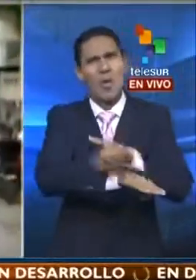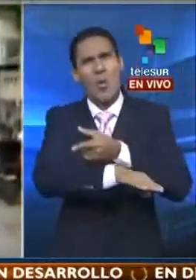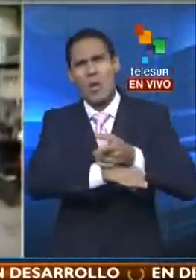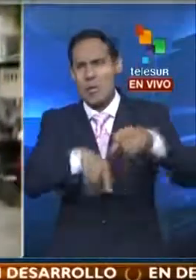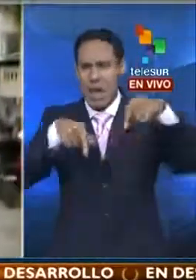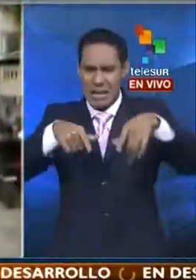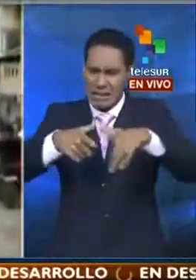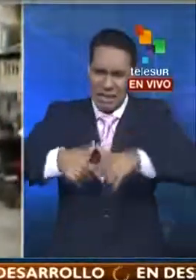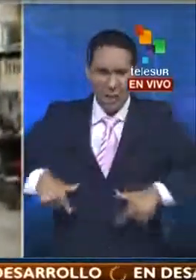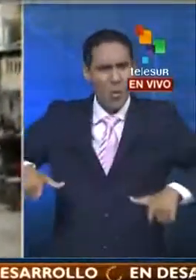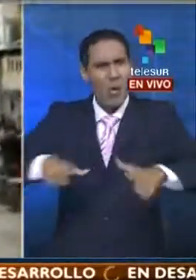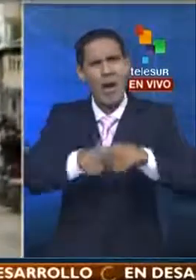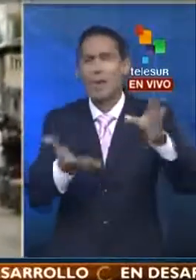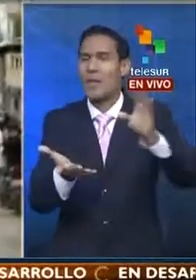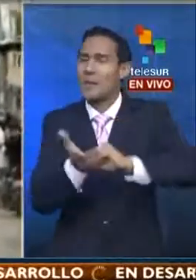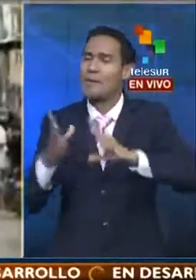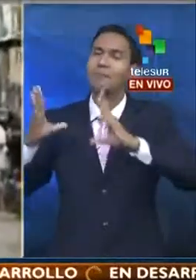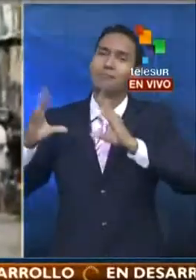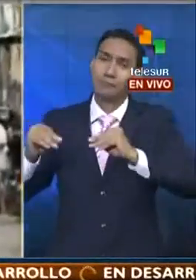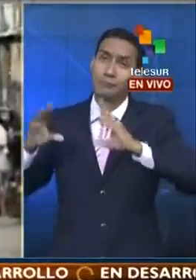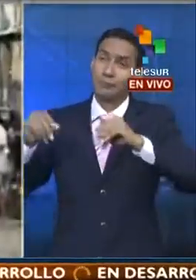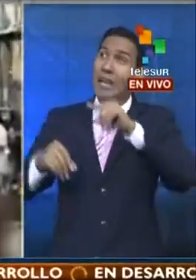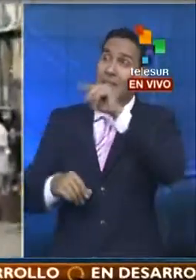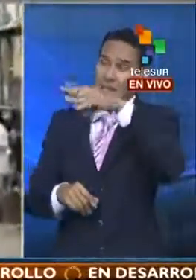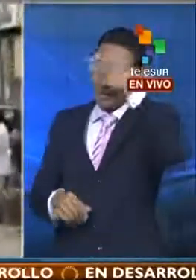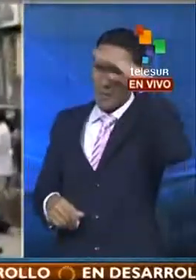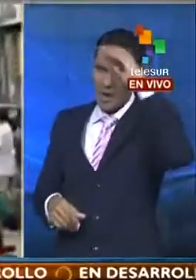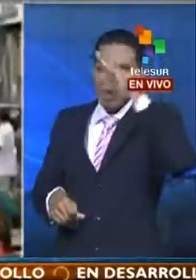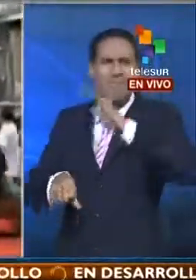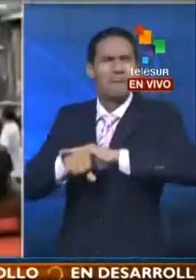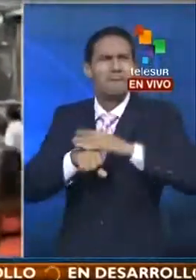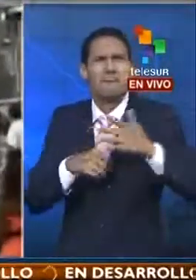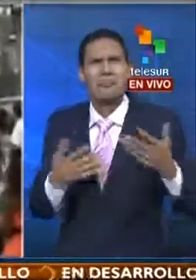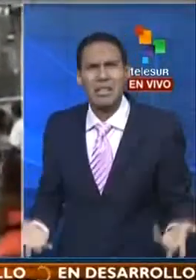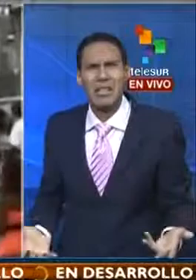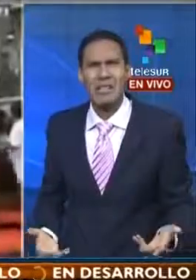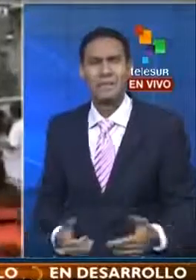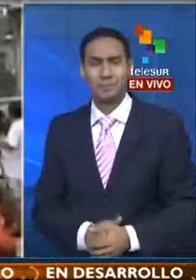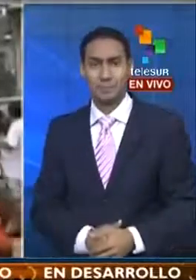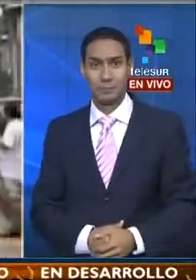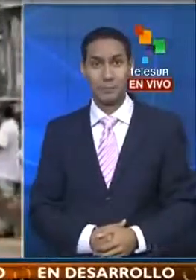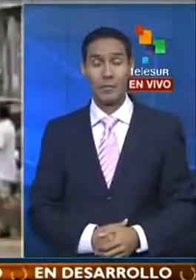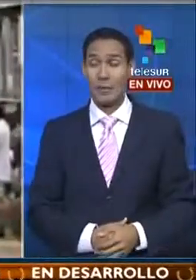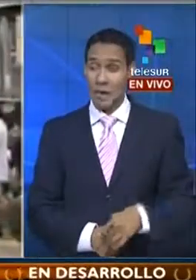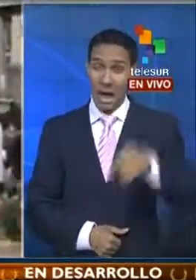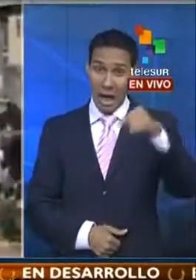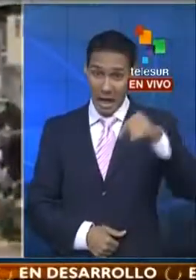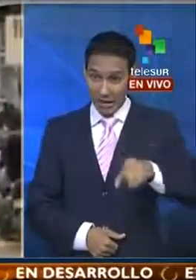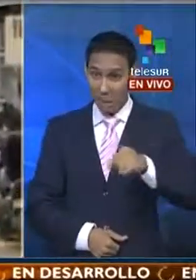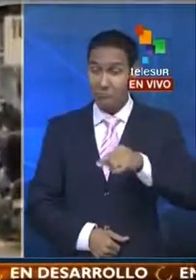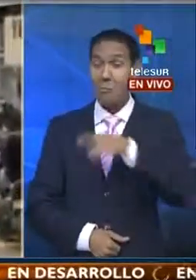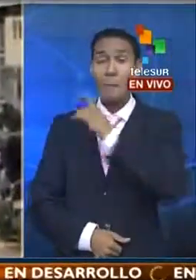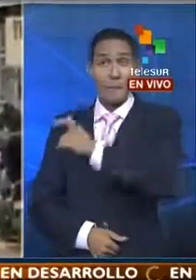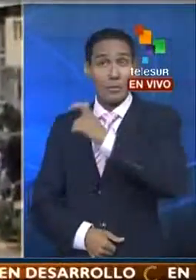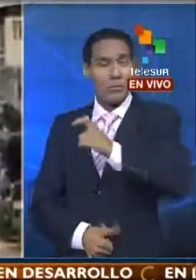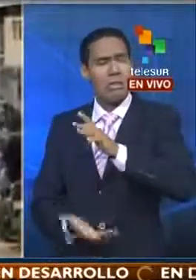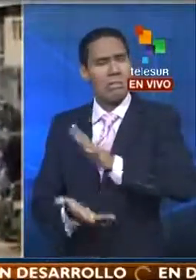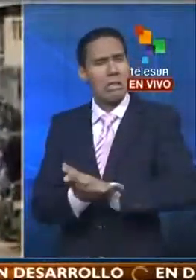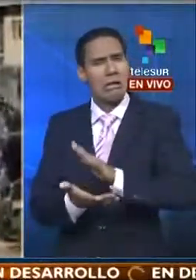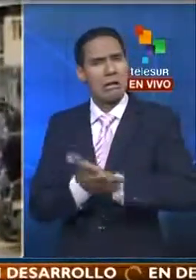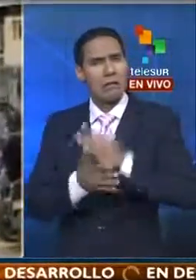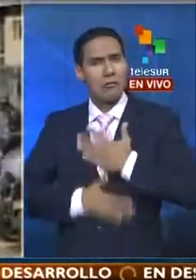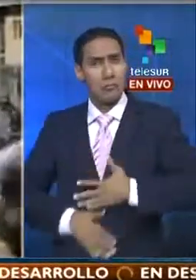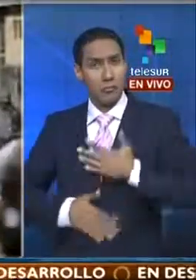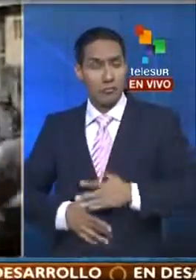Santos reanude los diálogos en La Habana. ¿Por qué? Porque ellos consideran, este siendo un pueblo pacífico, consideran que un acuerdo